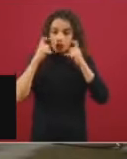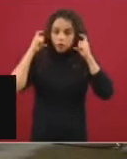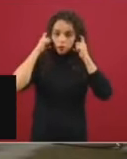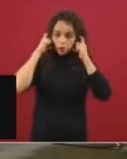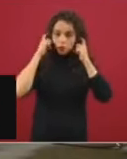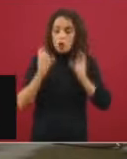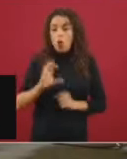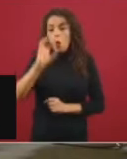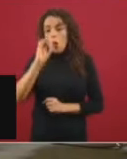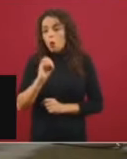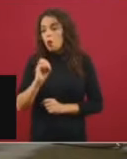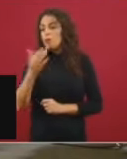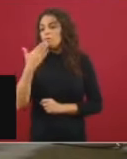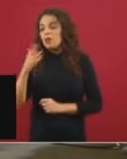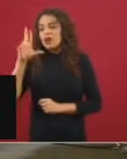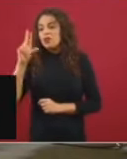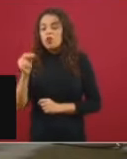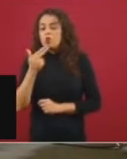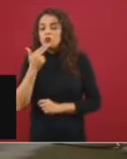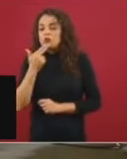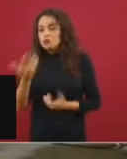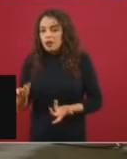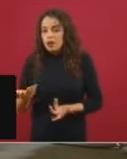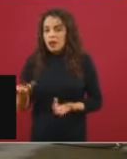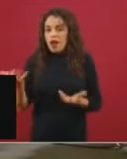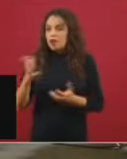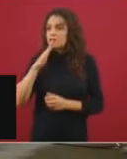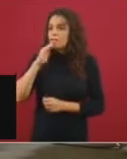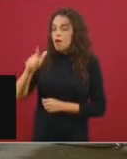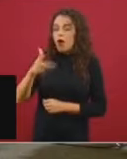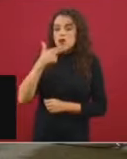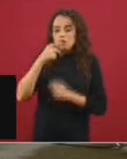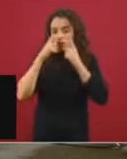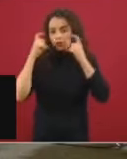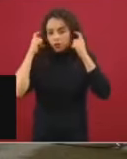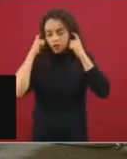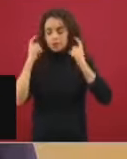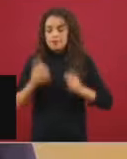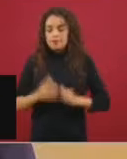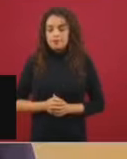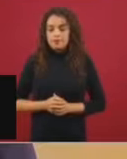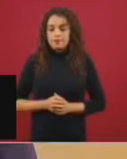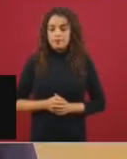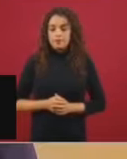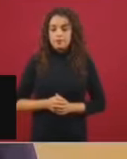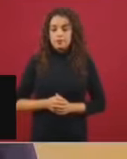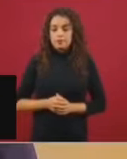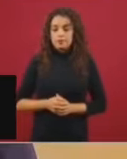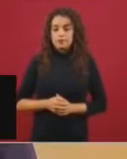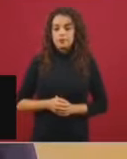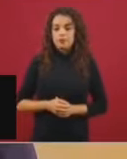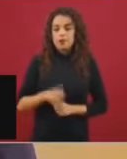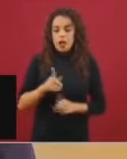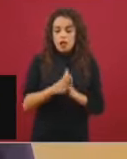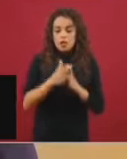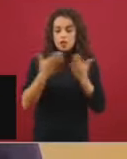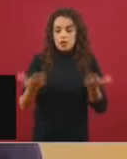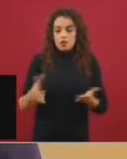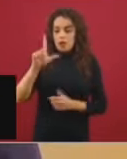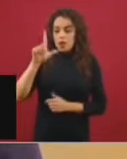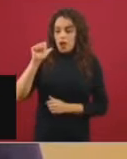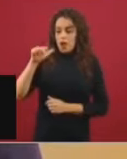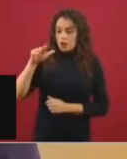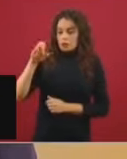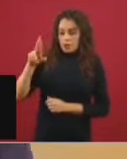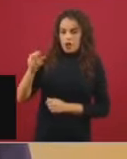artículo muy importante en este sentido, con suerte es uno de los que usted ya imprimió, que se publicó en la revista Lancet hace tres